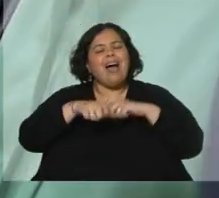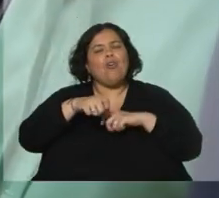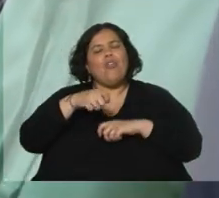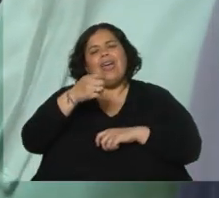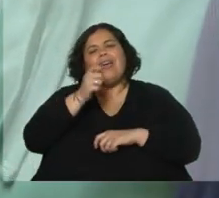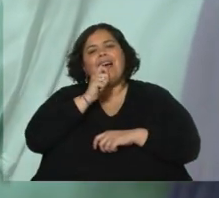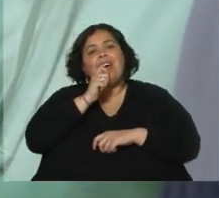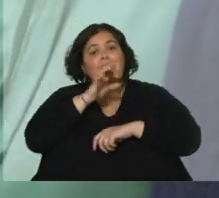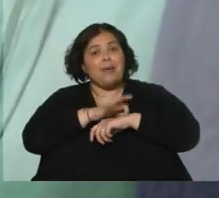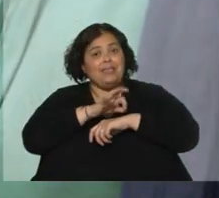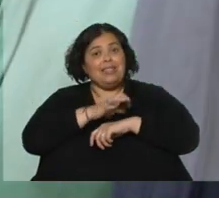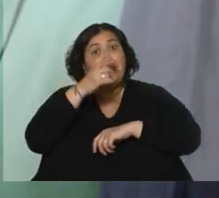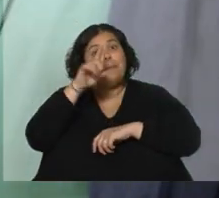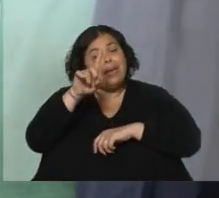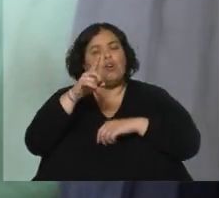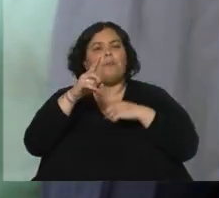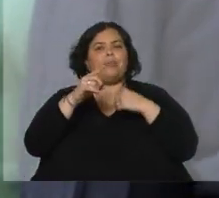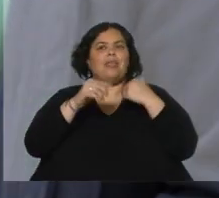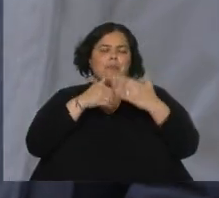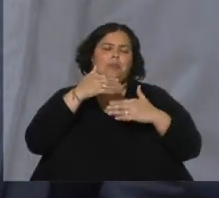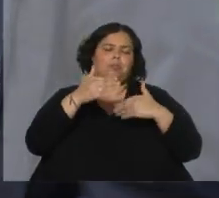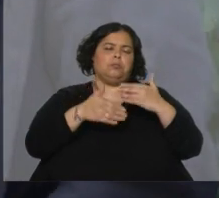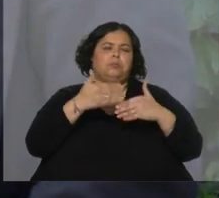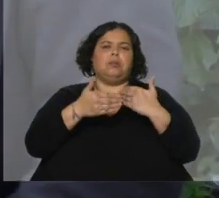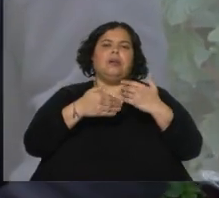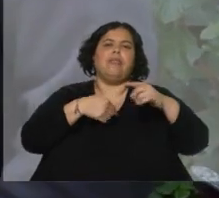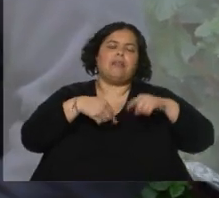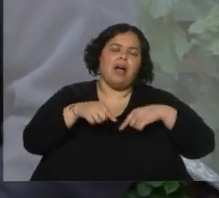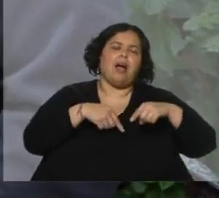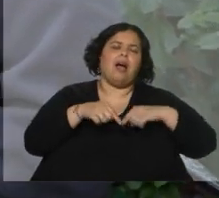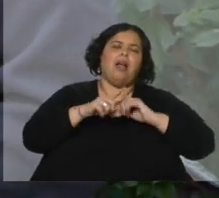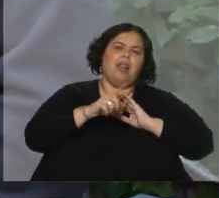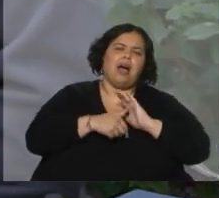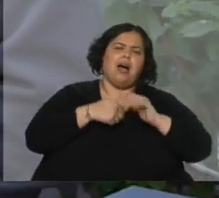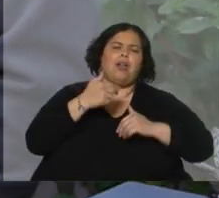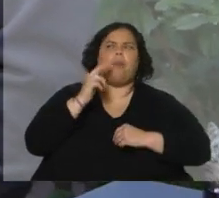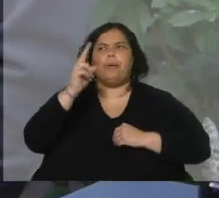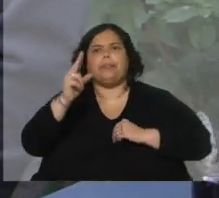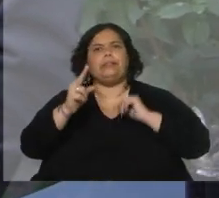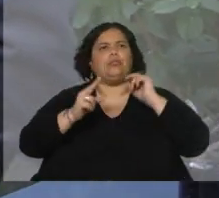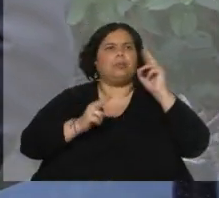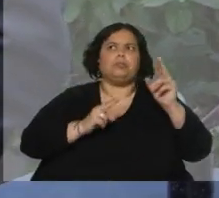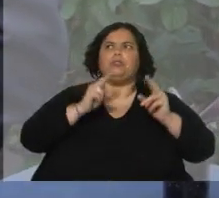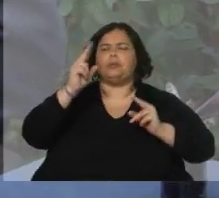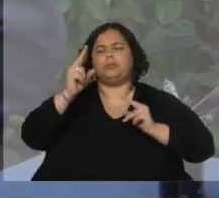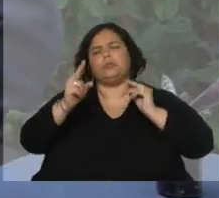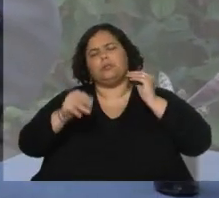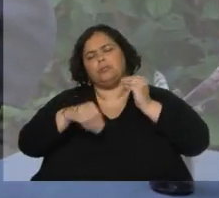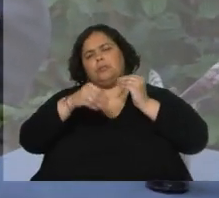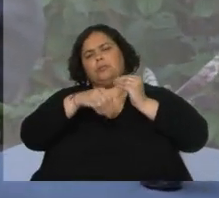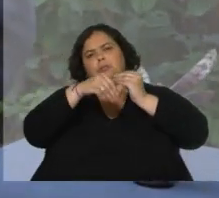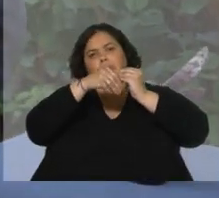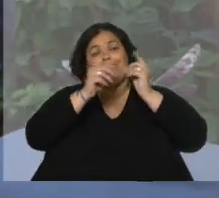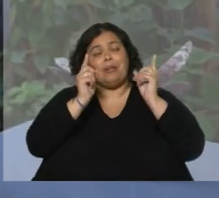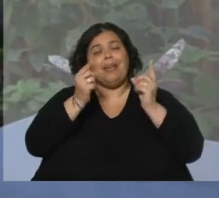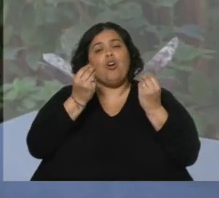Sin embargo, con el tiempo las burocracias, las habilitaciones, los registros de los